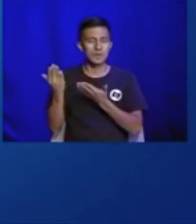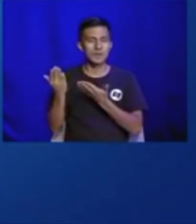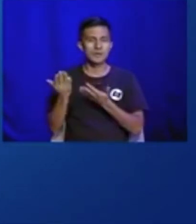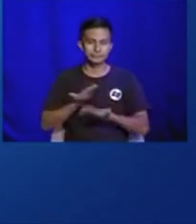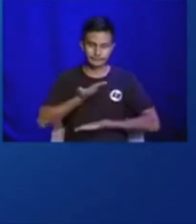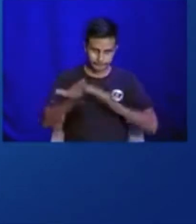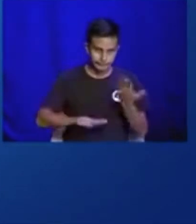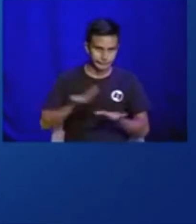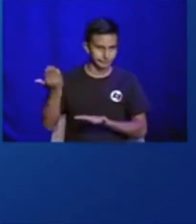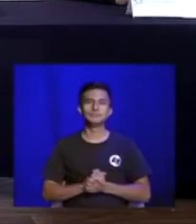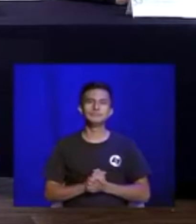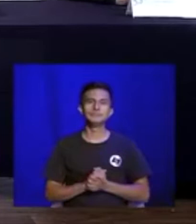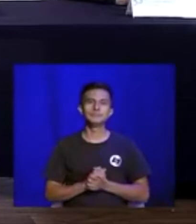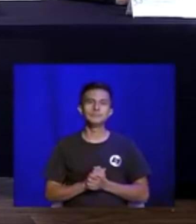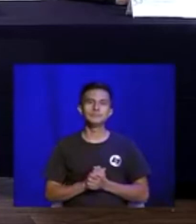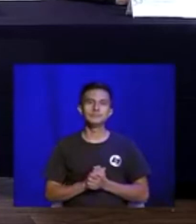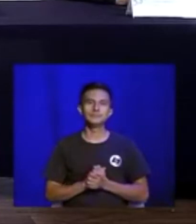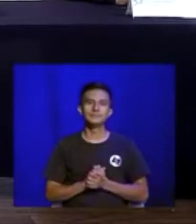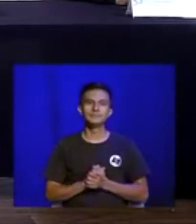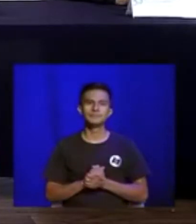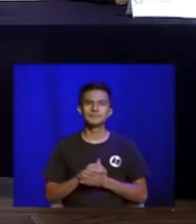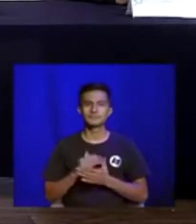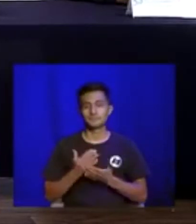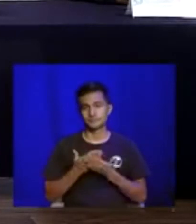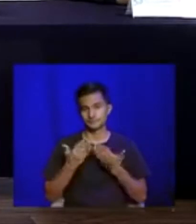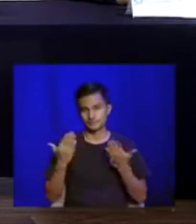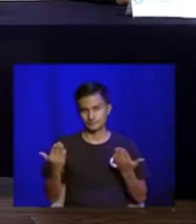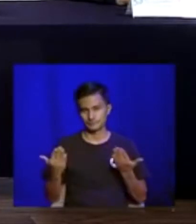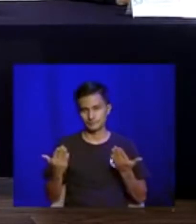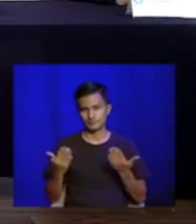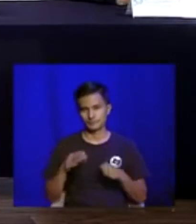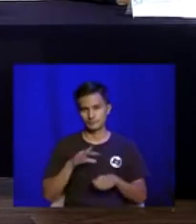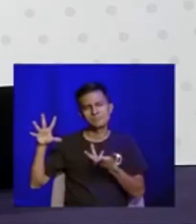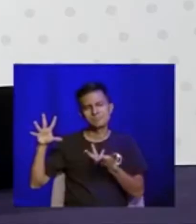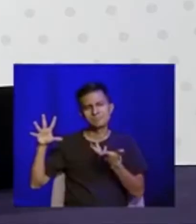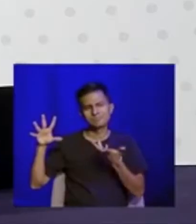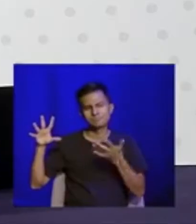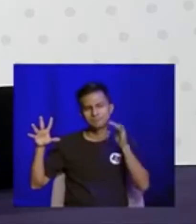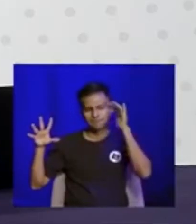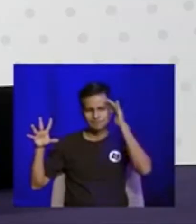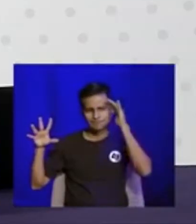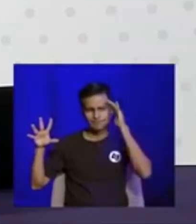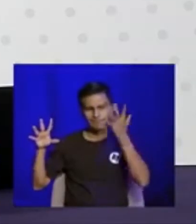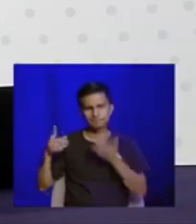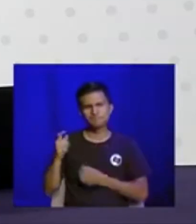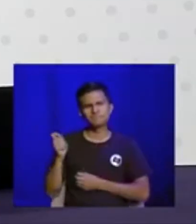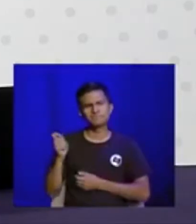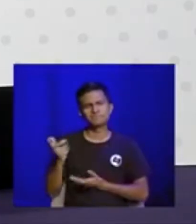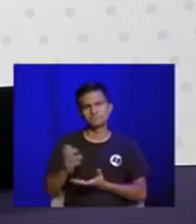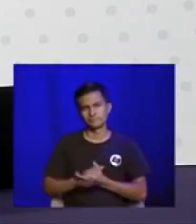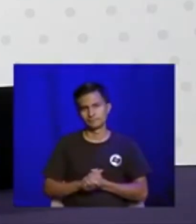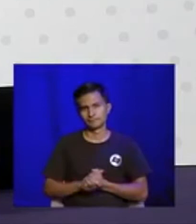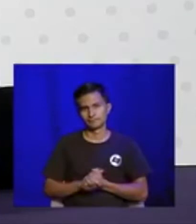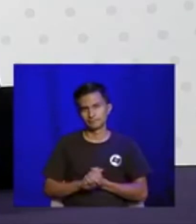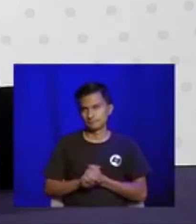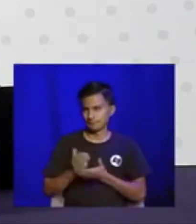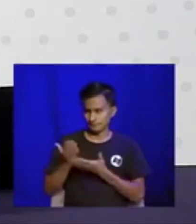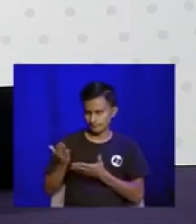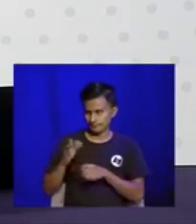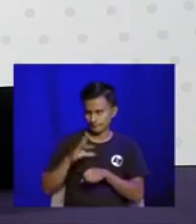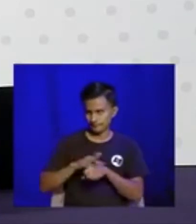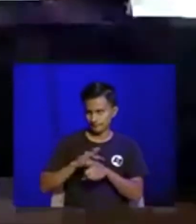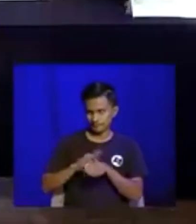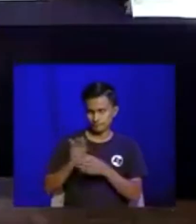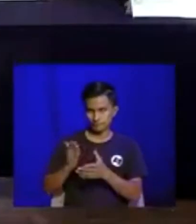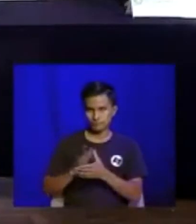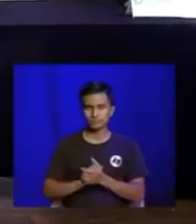spa y piscinas con cita para poder controlar la concentración de personas y mantener la sana distancia, así como barberías,